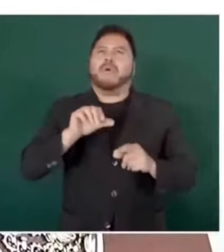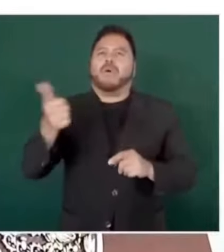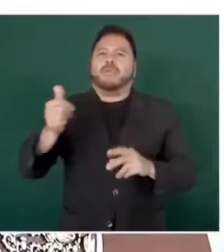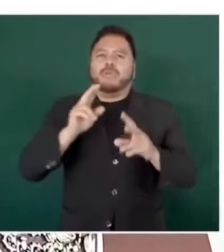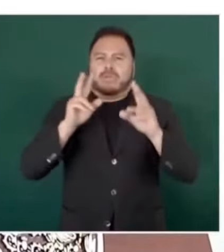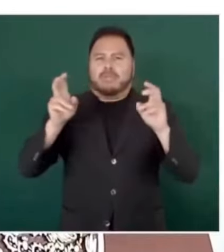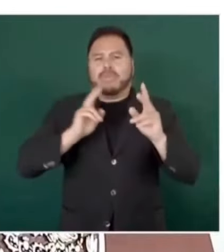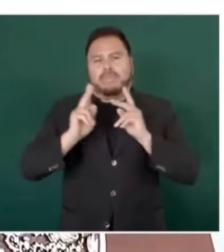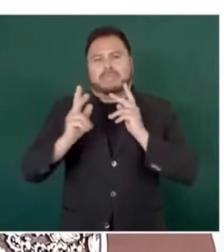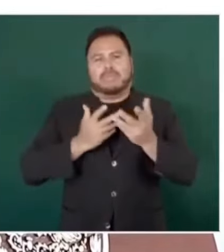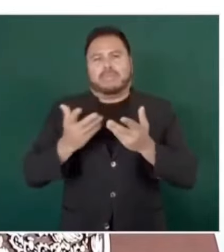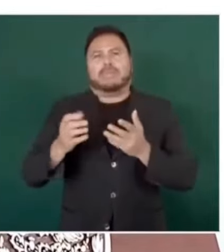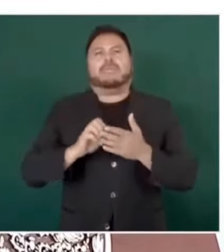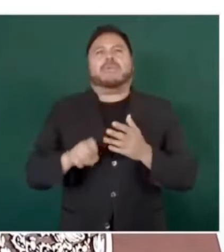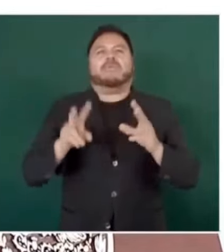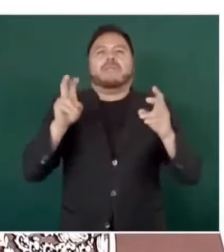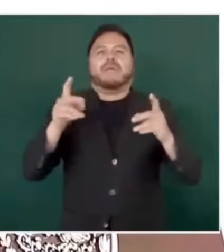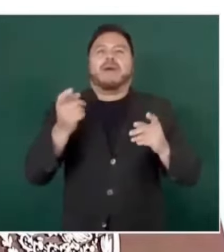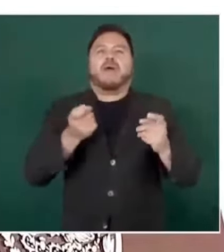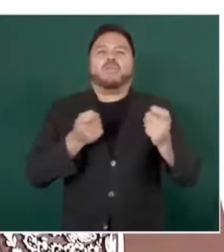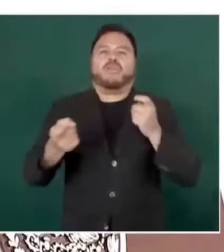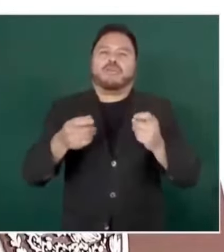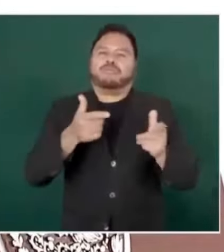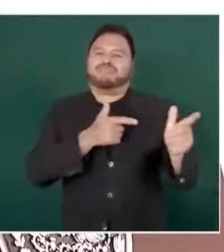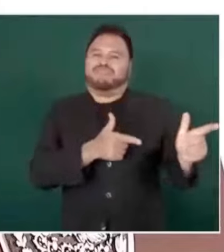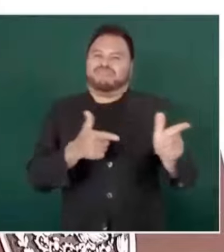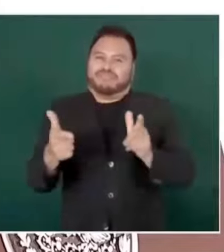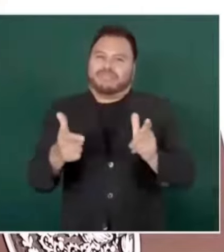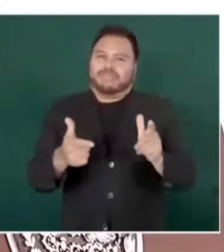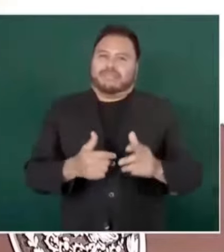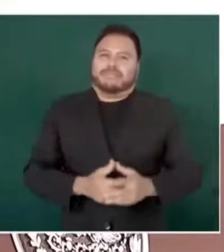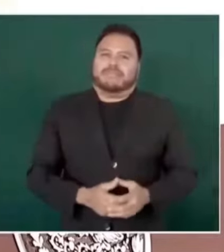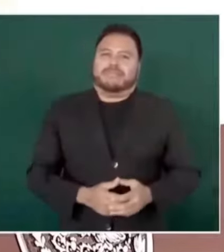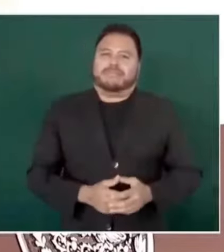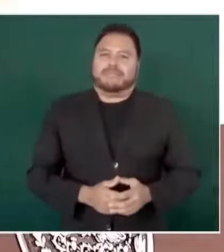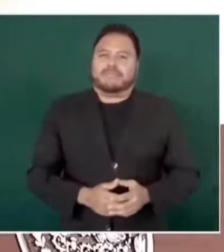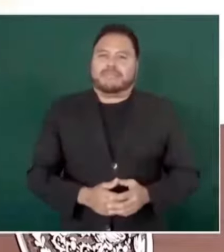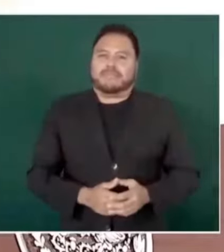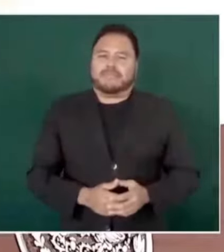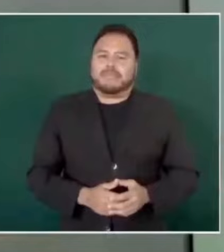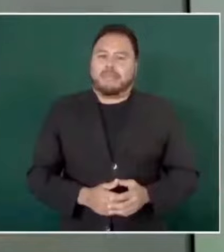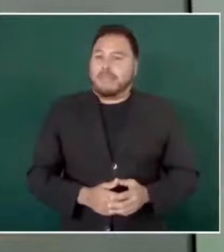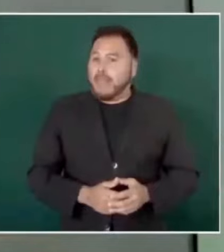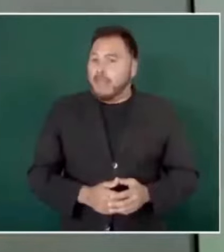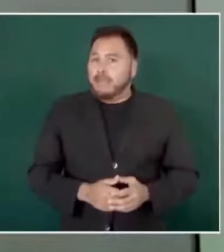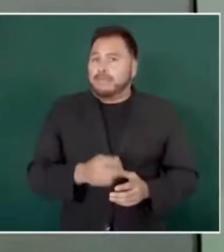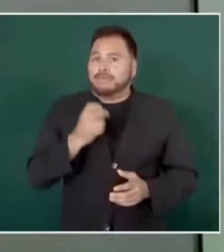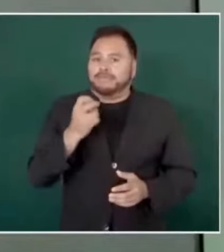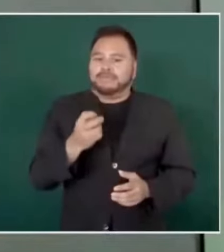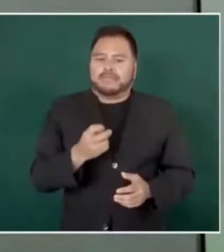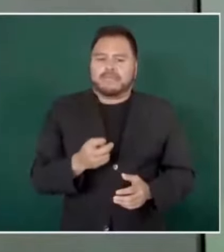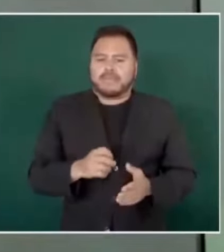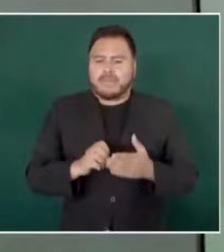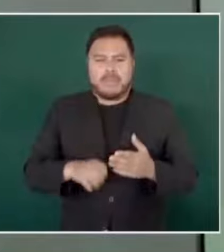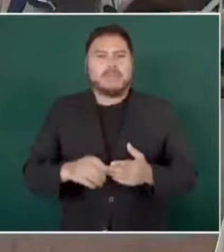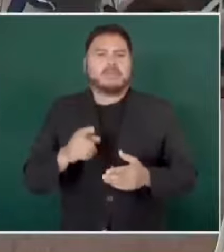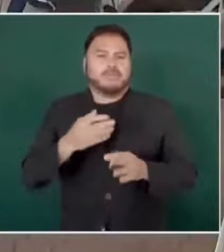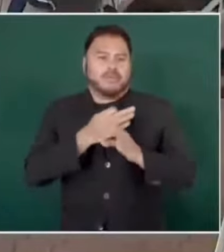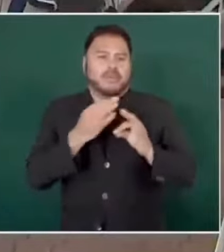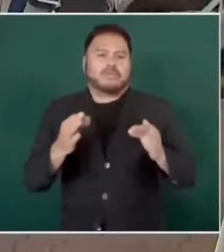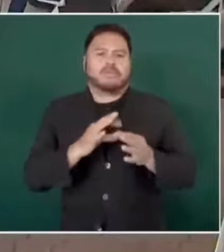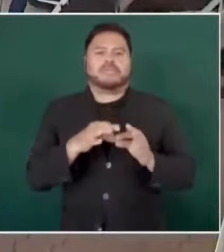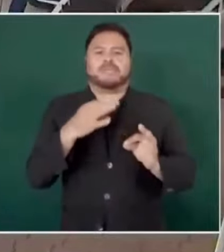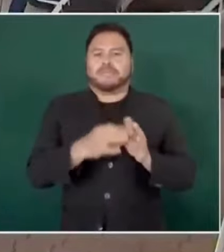lo del control de las armas, aquí el general tiene los datos más